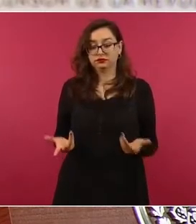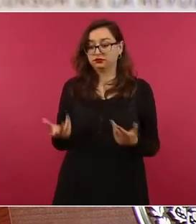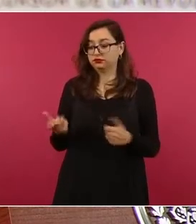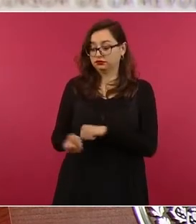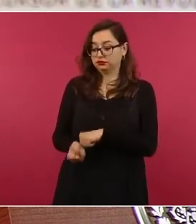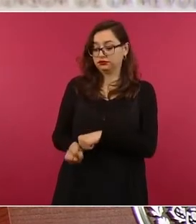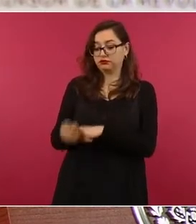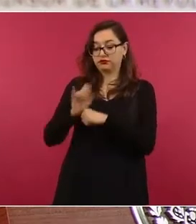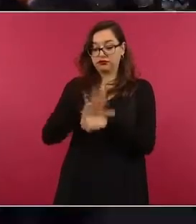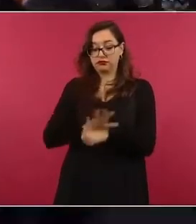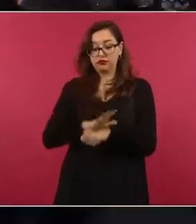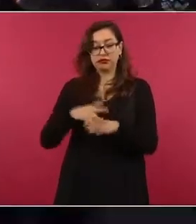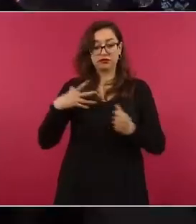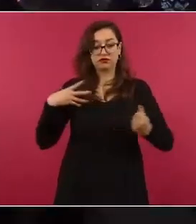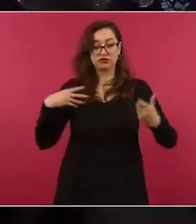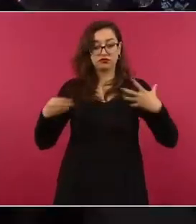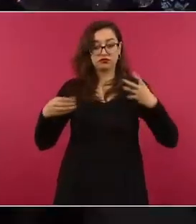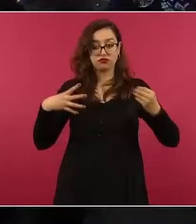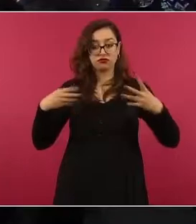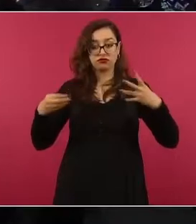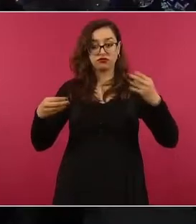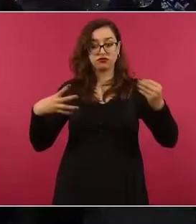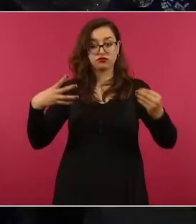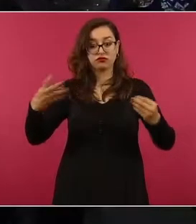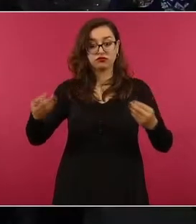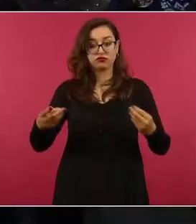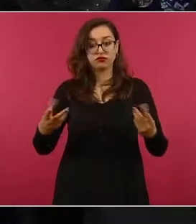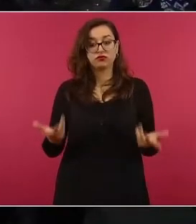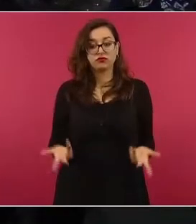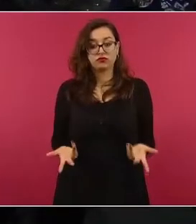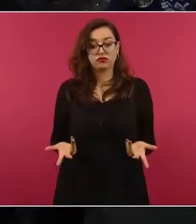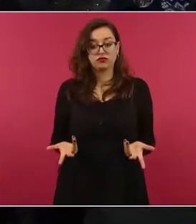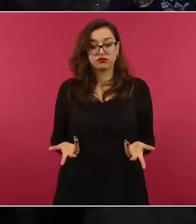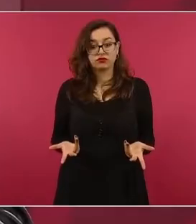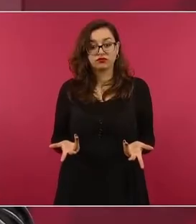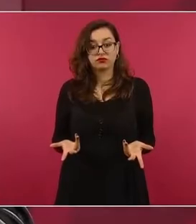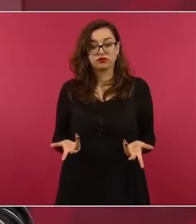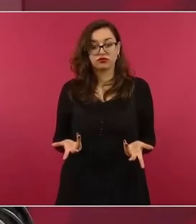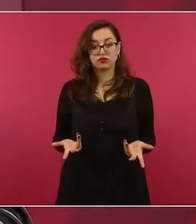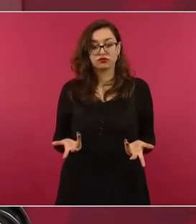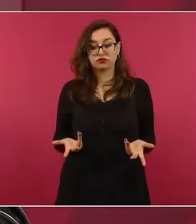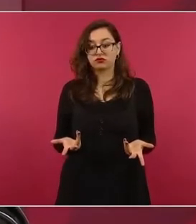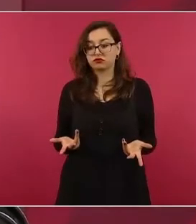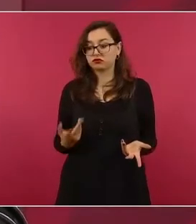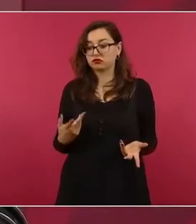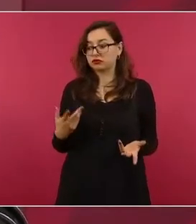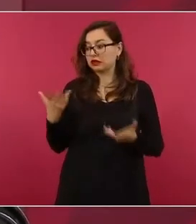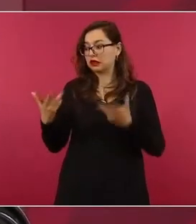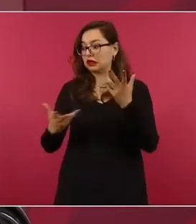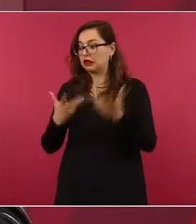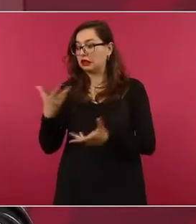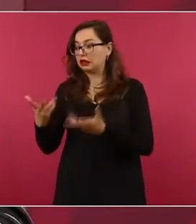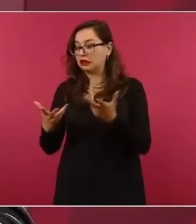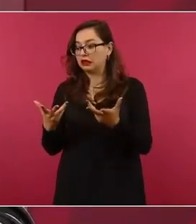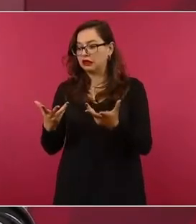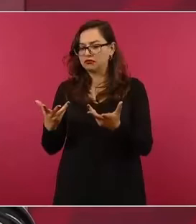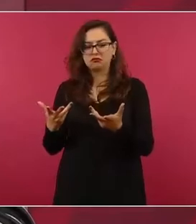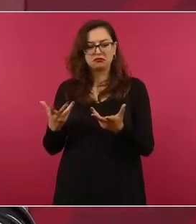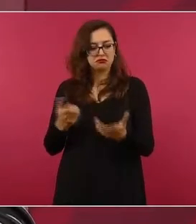presupuesto, teníamos 70 mil millones de pesos para comprar vacunas